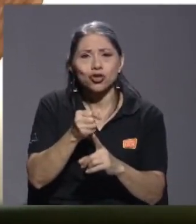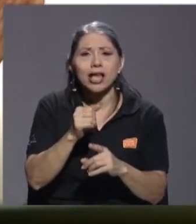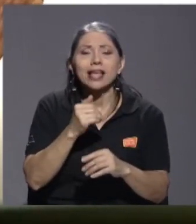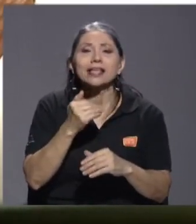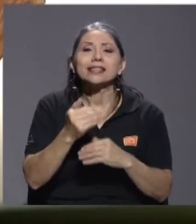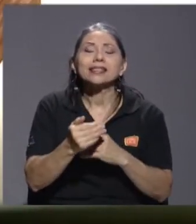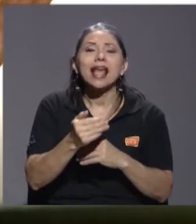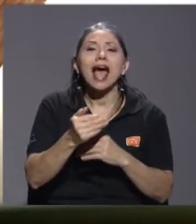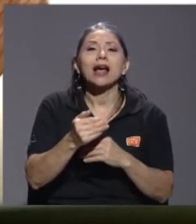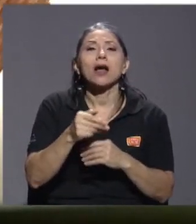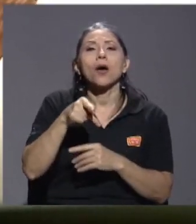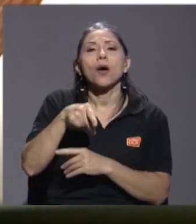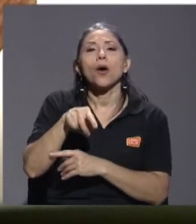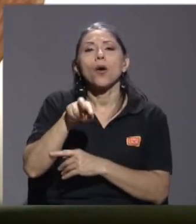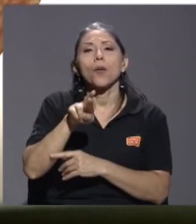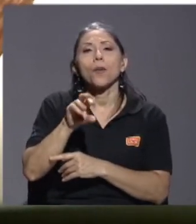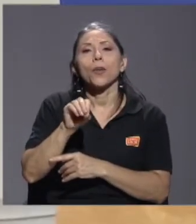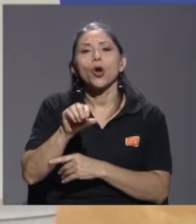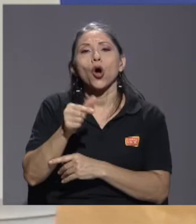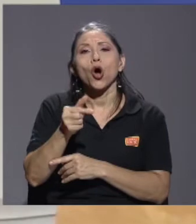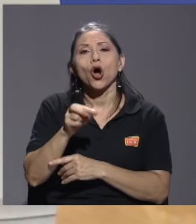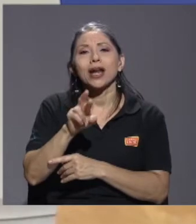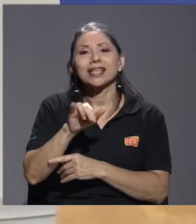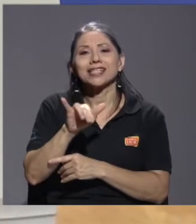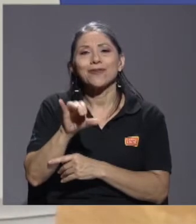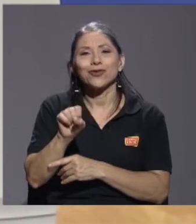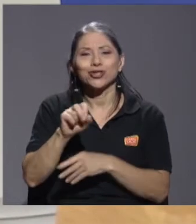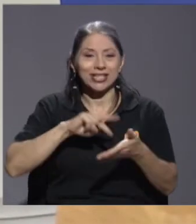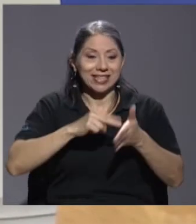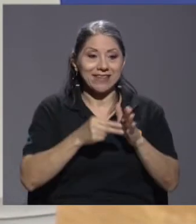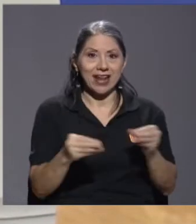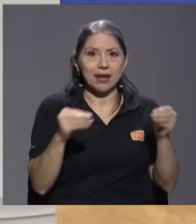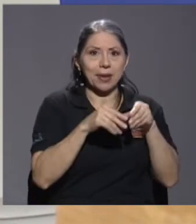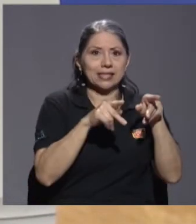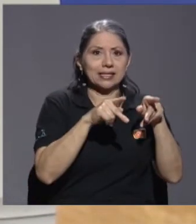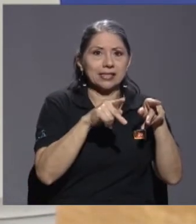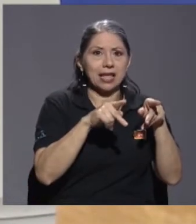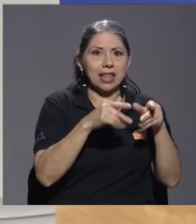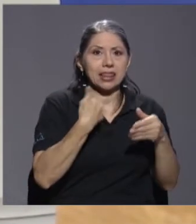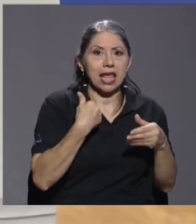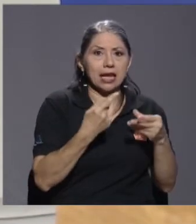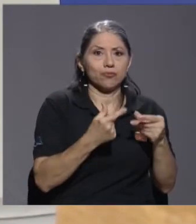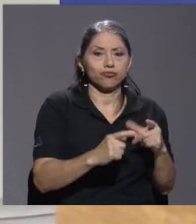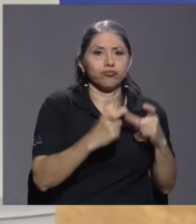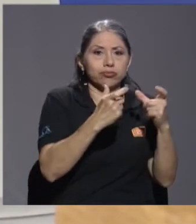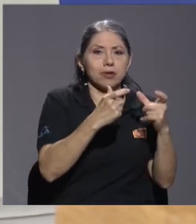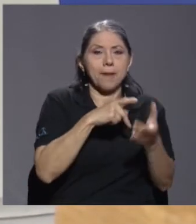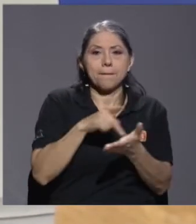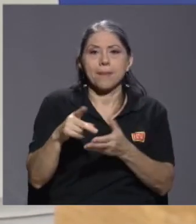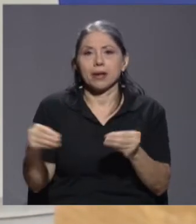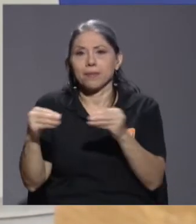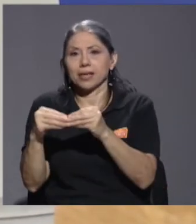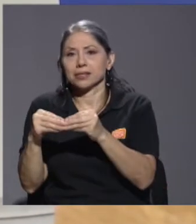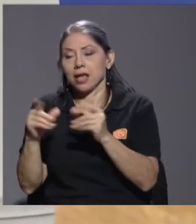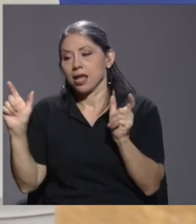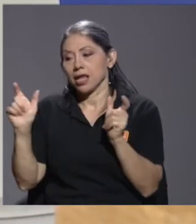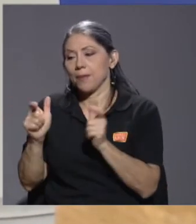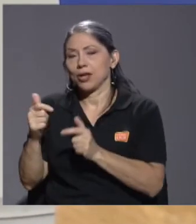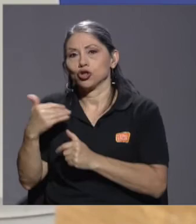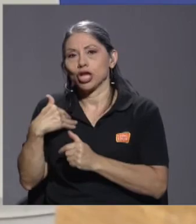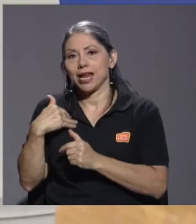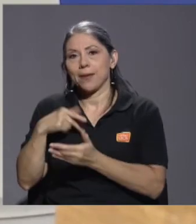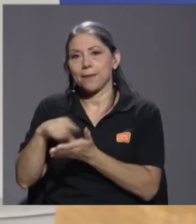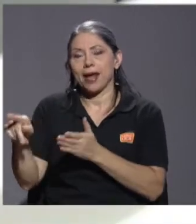que es lo que les va a hablar Don Rafael. Parte de eso, ya para terminar, es que poner impuestos en